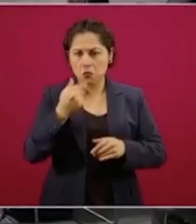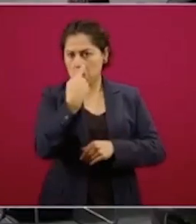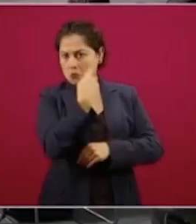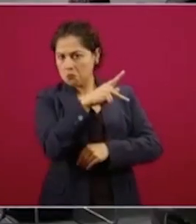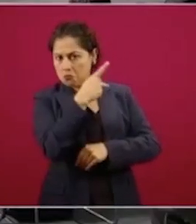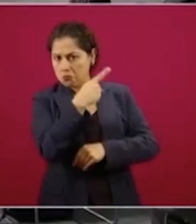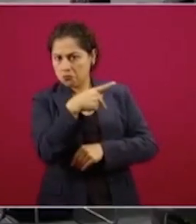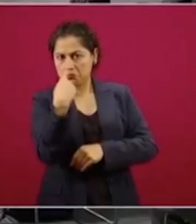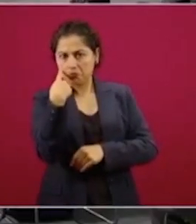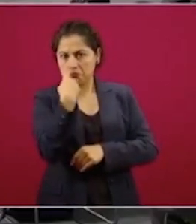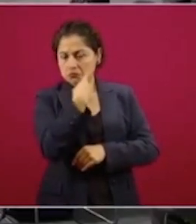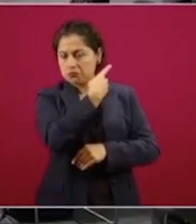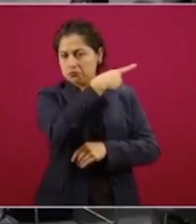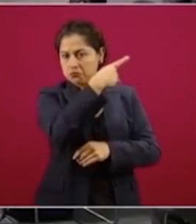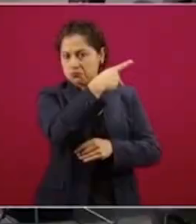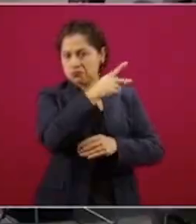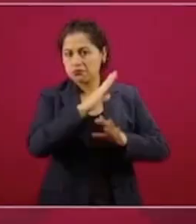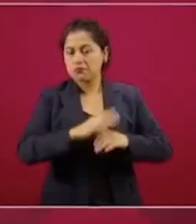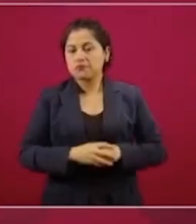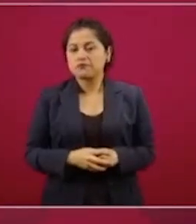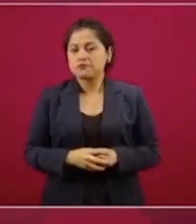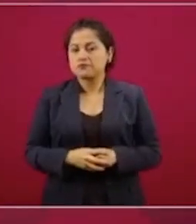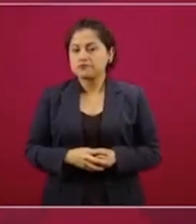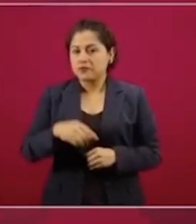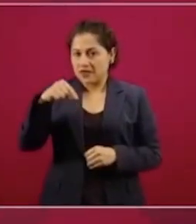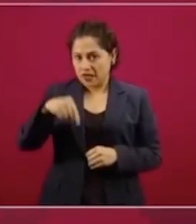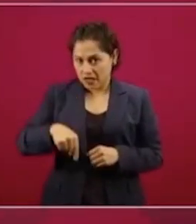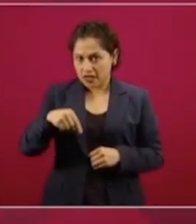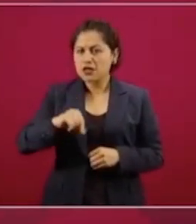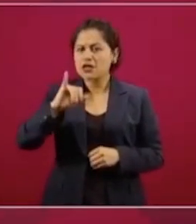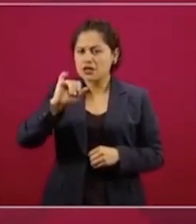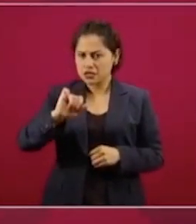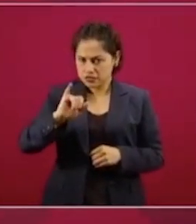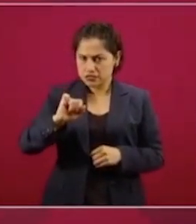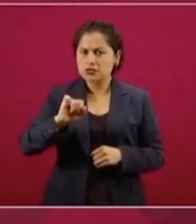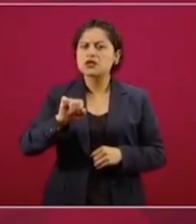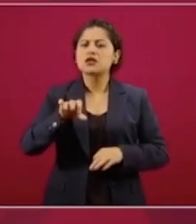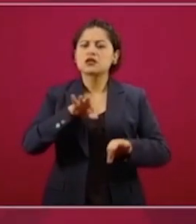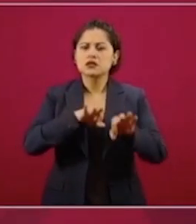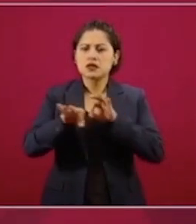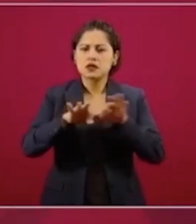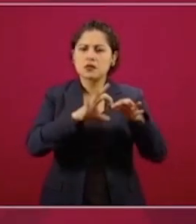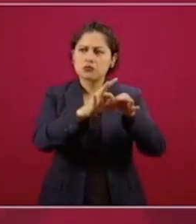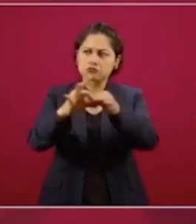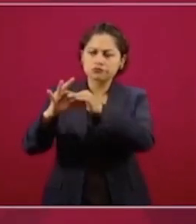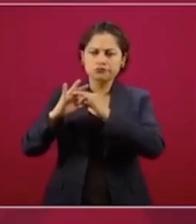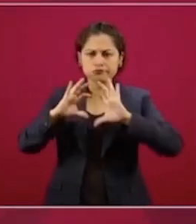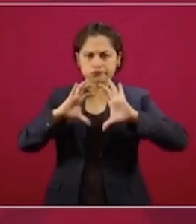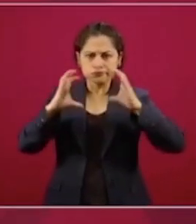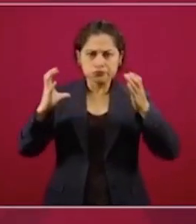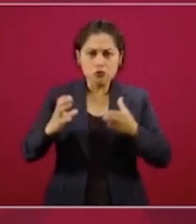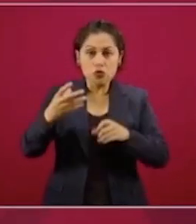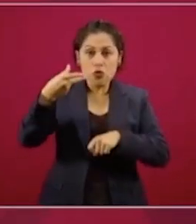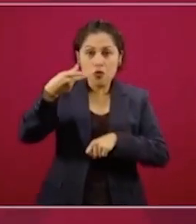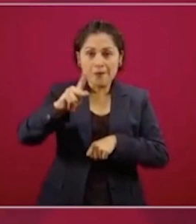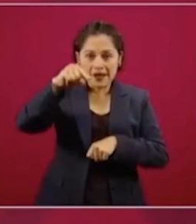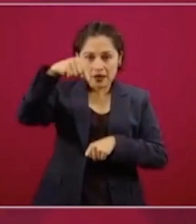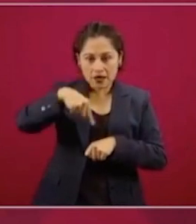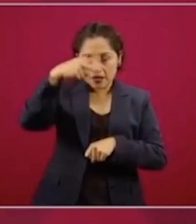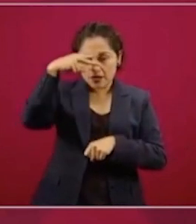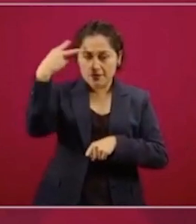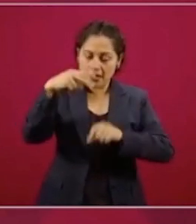pero la prioridad de México hoy es la salud y la protección de los enfermos